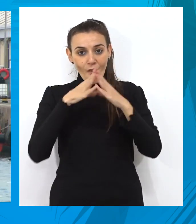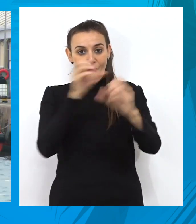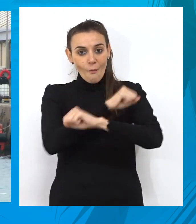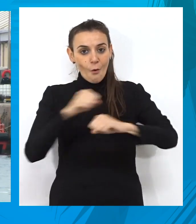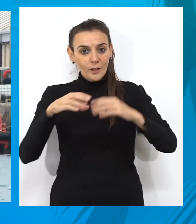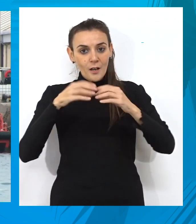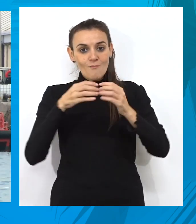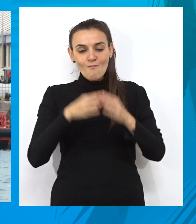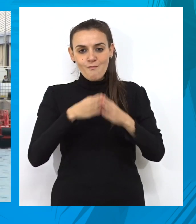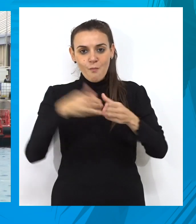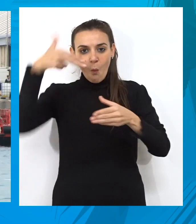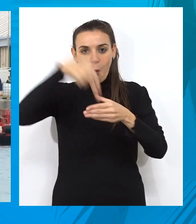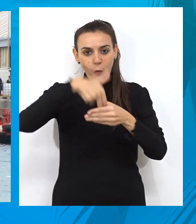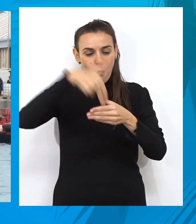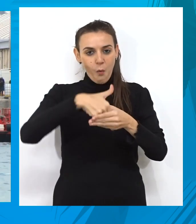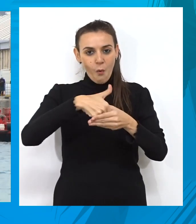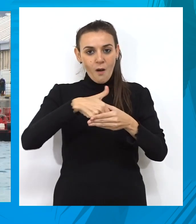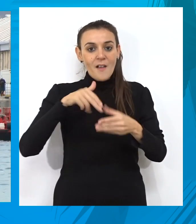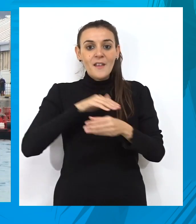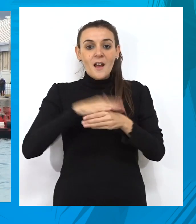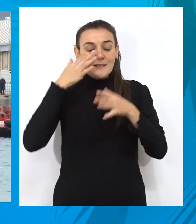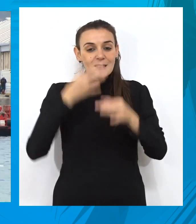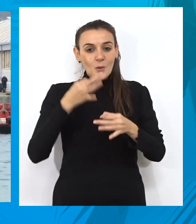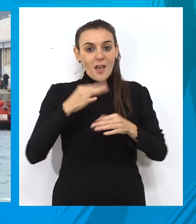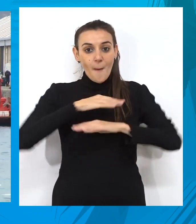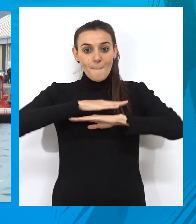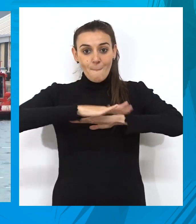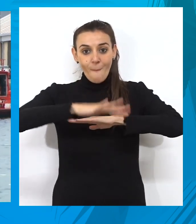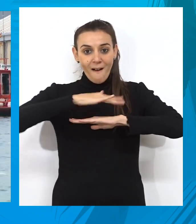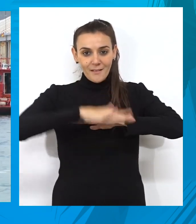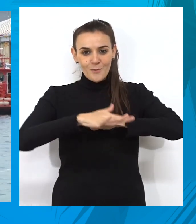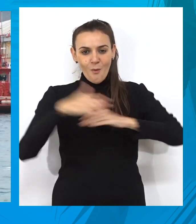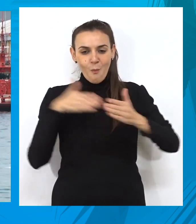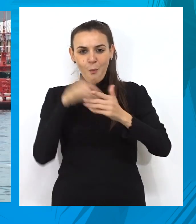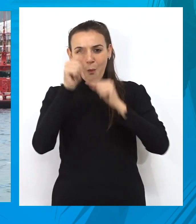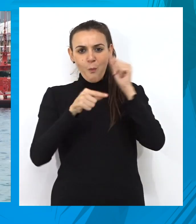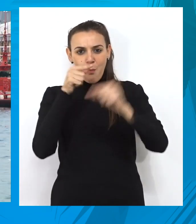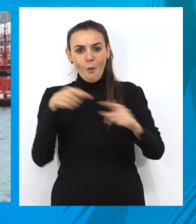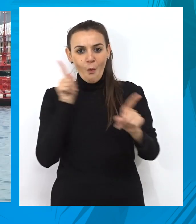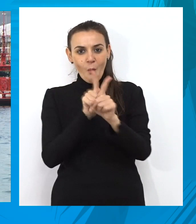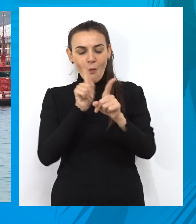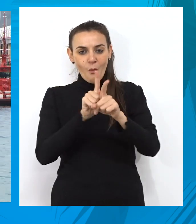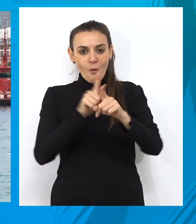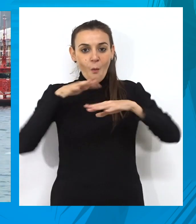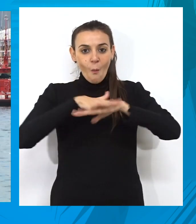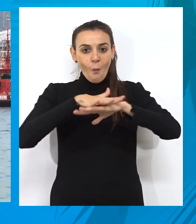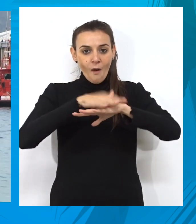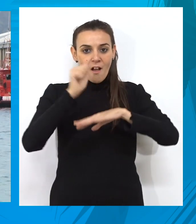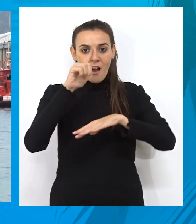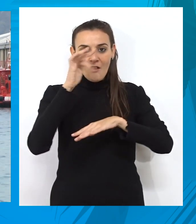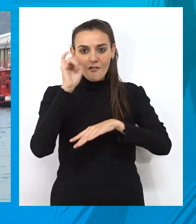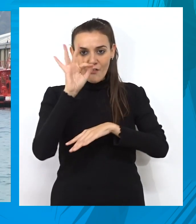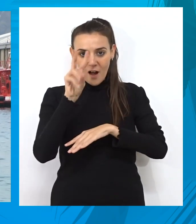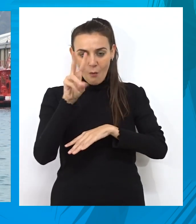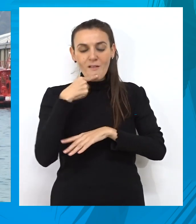el proceso de repostaje dentro del ámbito de la seguridad marítima. La barrera anticontaminación desplegada en el muelle de Alfau tiene como